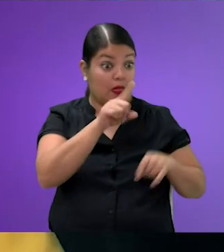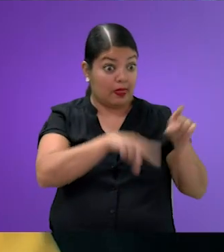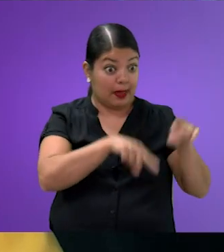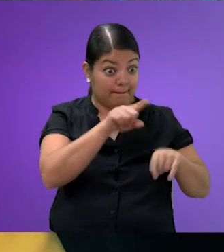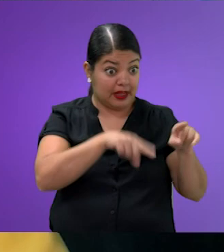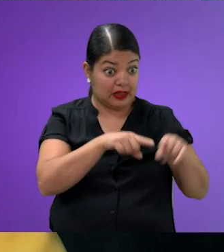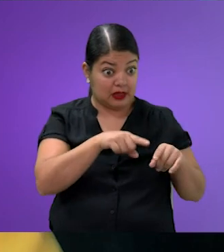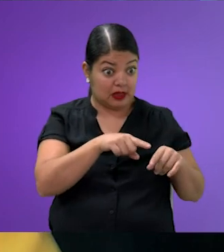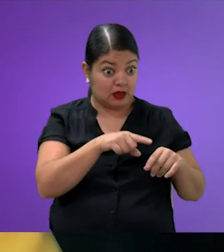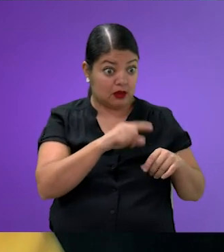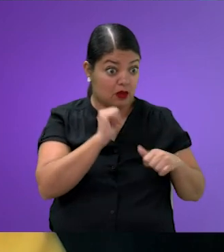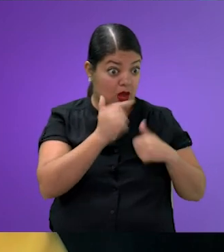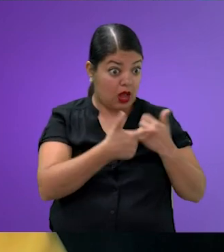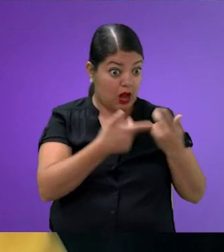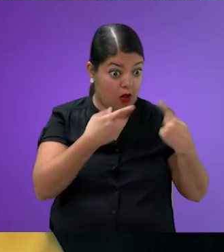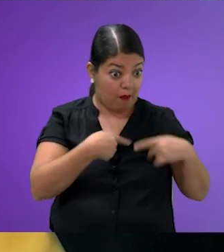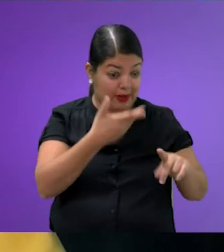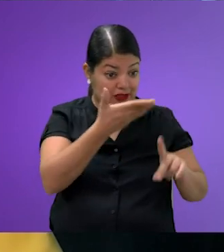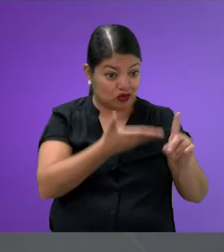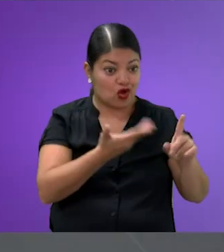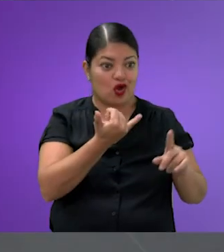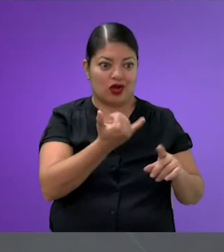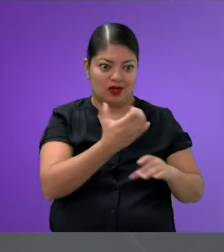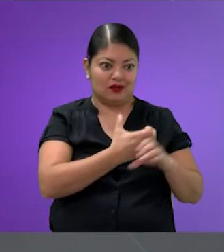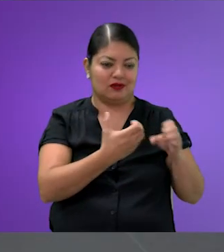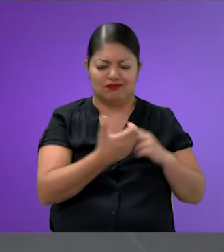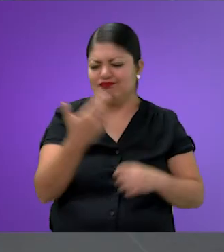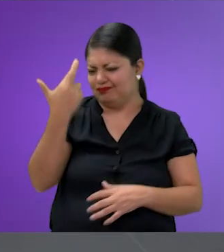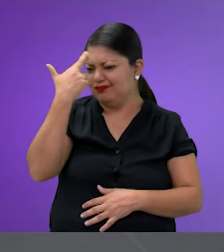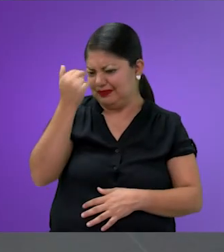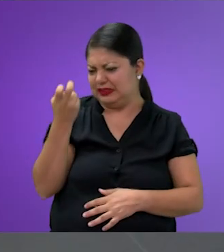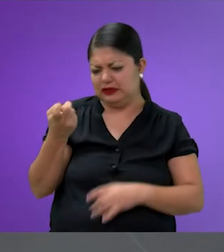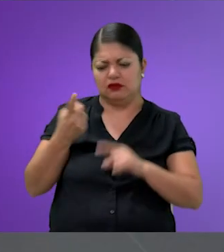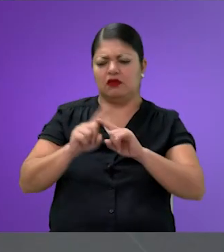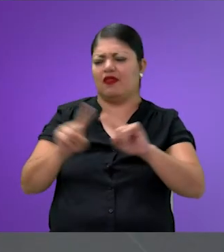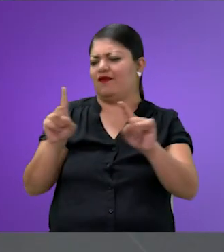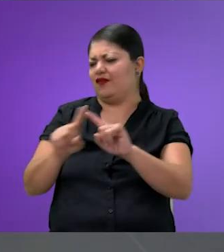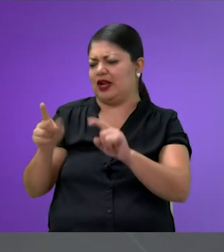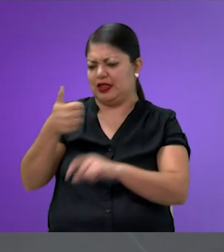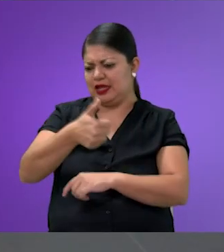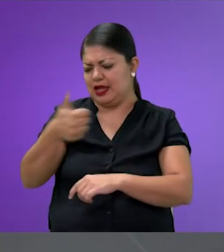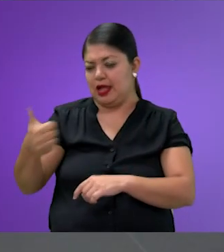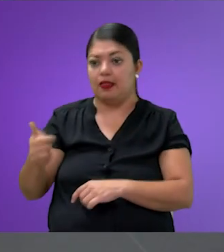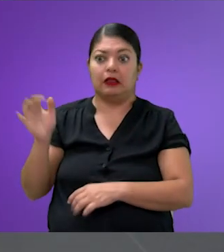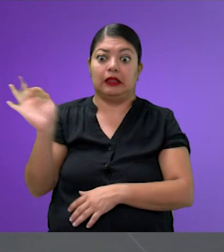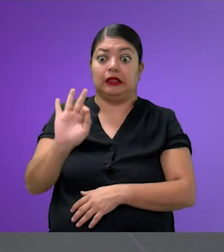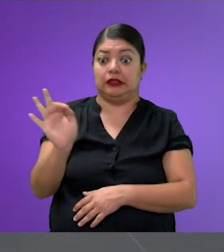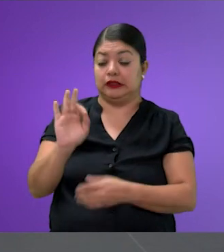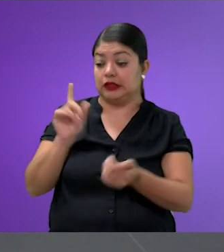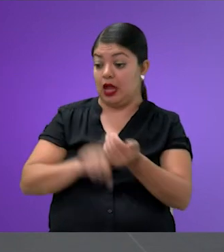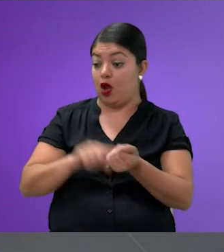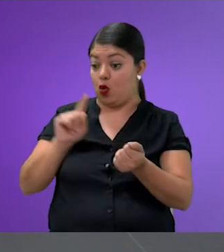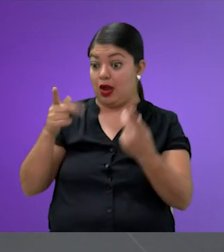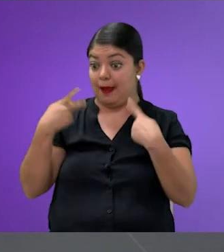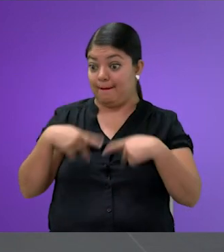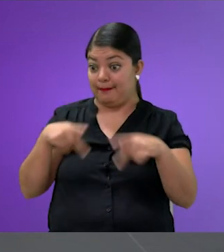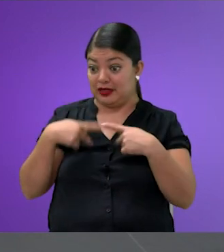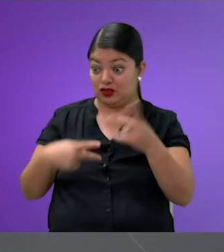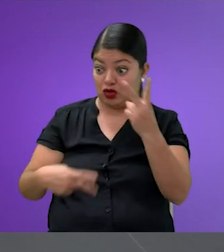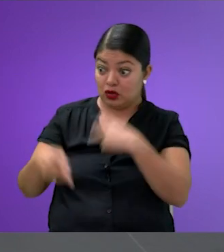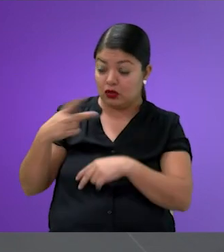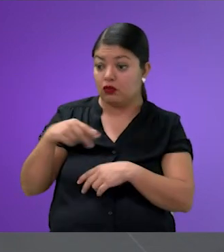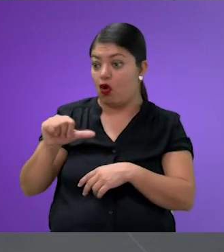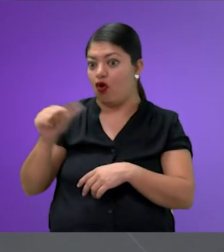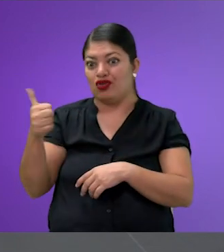y la necesidad de la persona que venga. Al final, cada situación es diferente. Y a lo mejor a lo que viene una persona no es lo mismo que viene la otra.